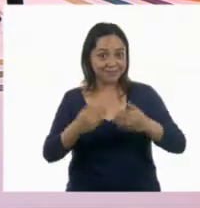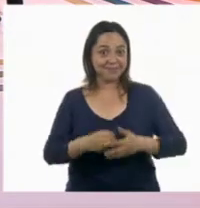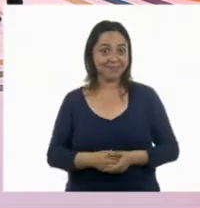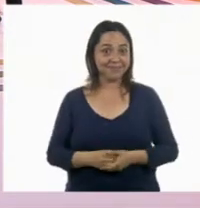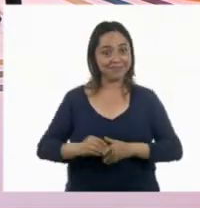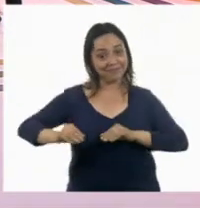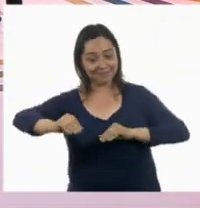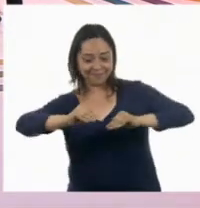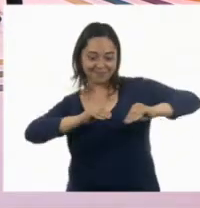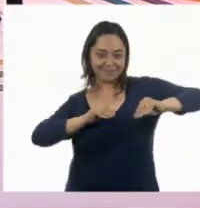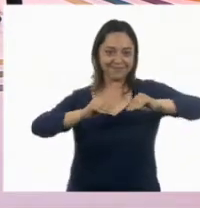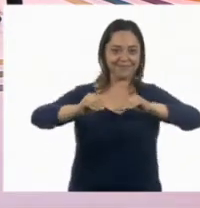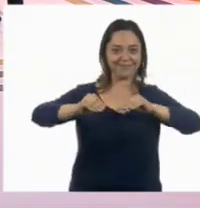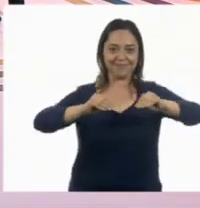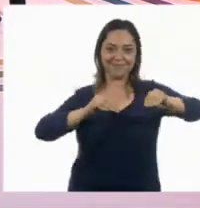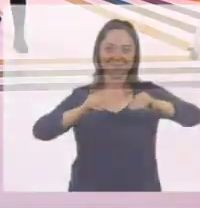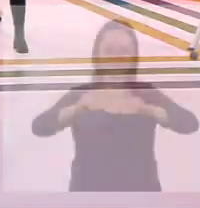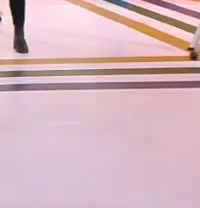movernos.